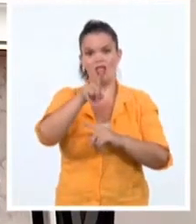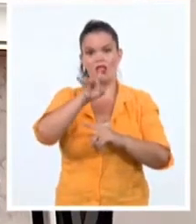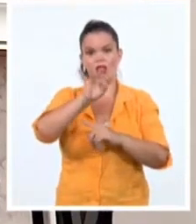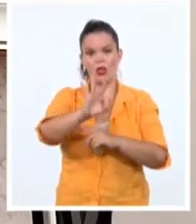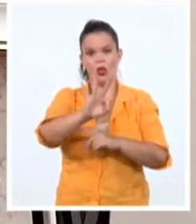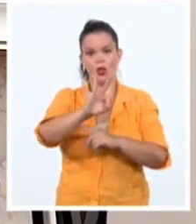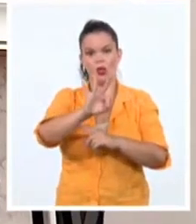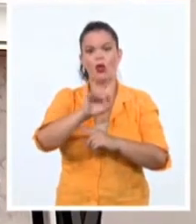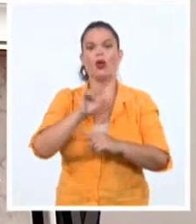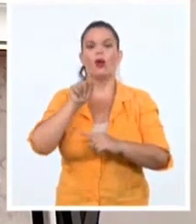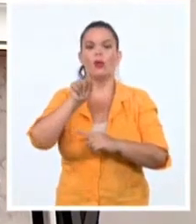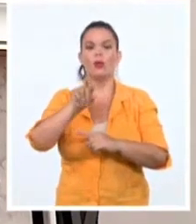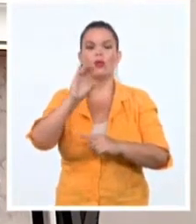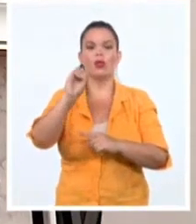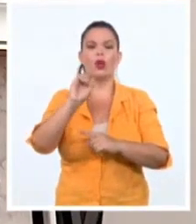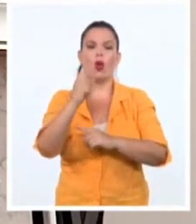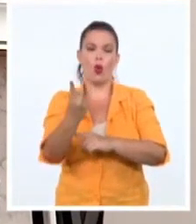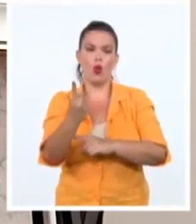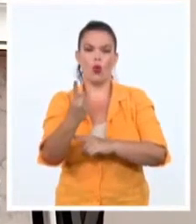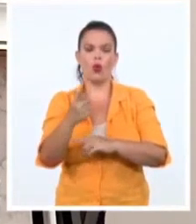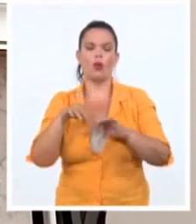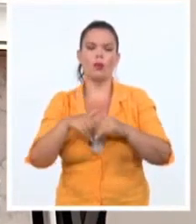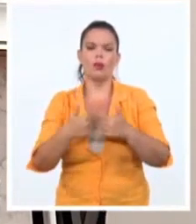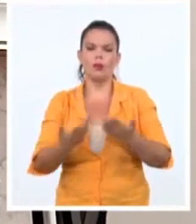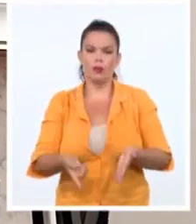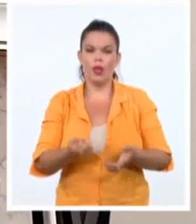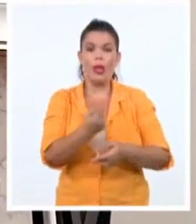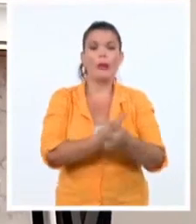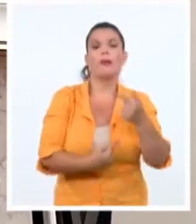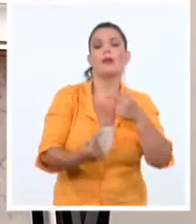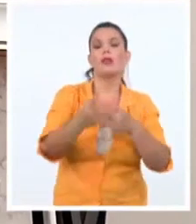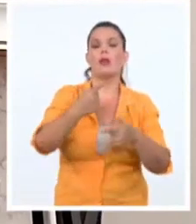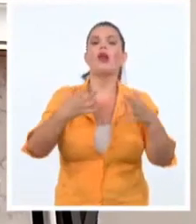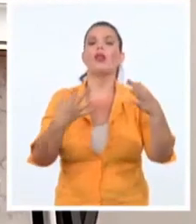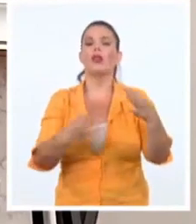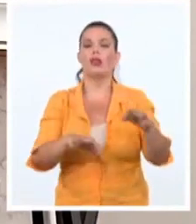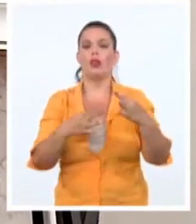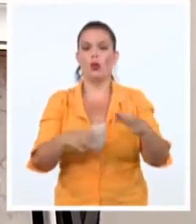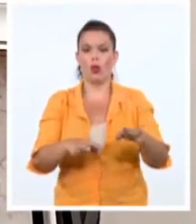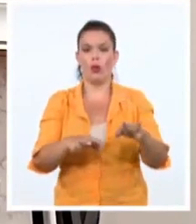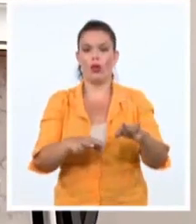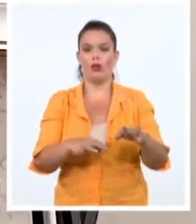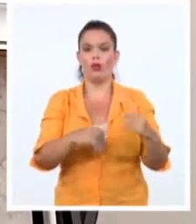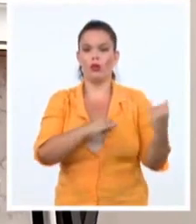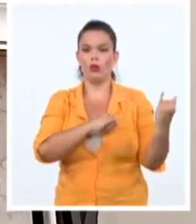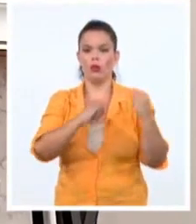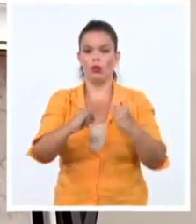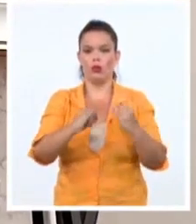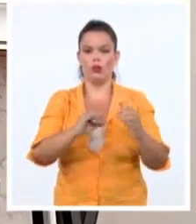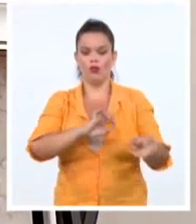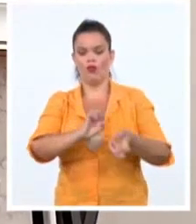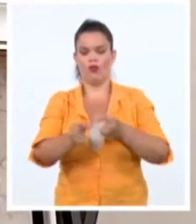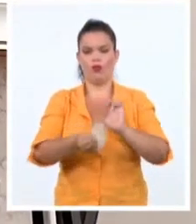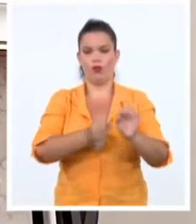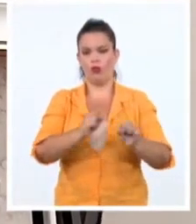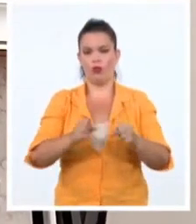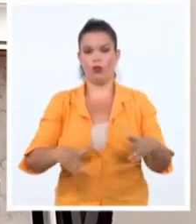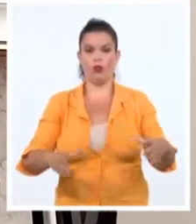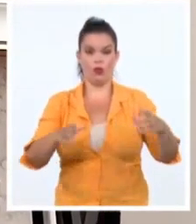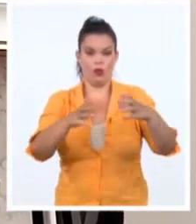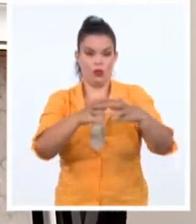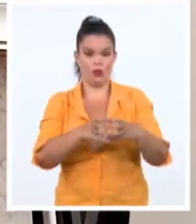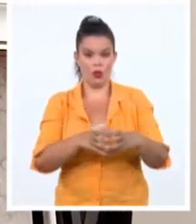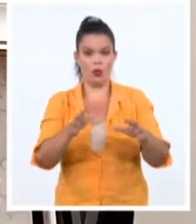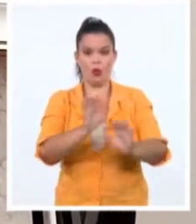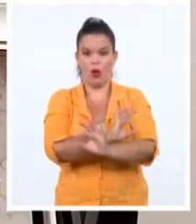TC 1801, uno de los principales documentos doctrinarios de las Fuerzas de Operaciones Especiales